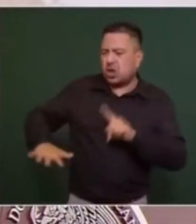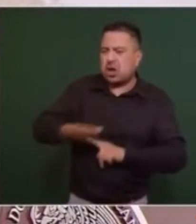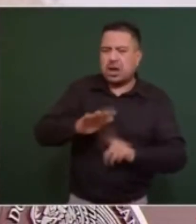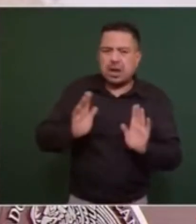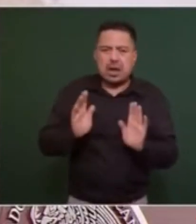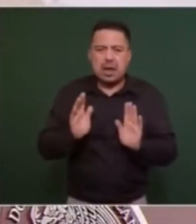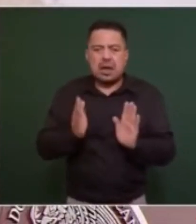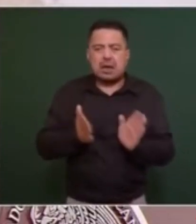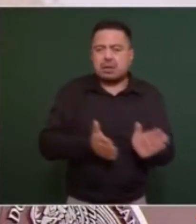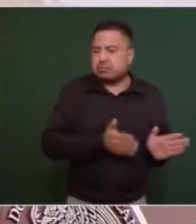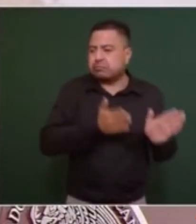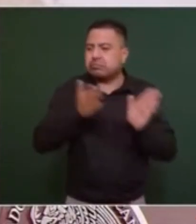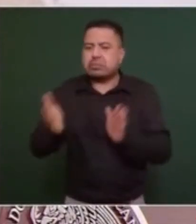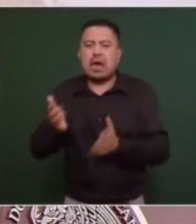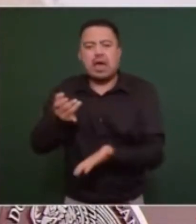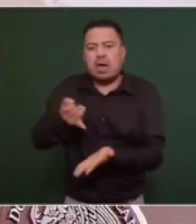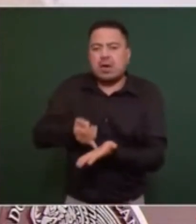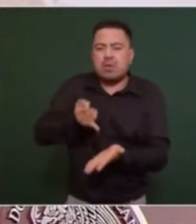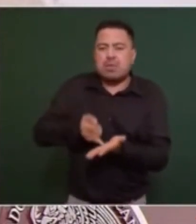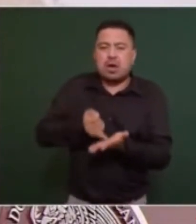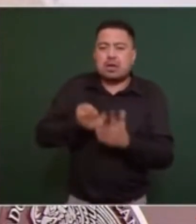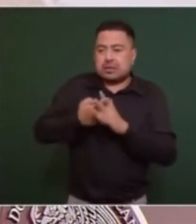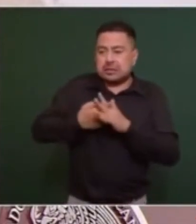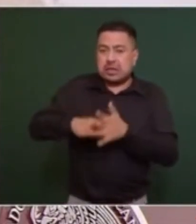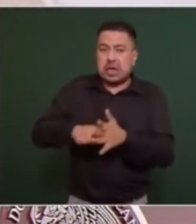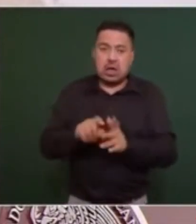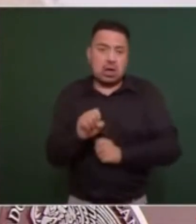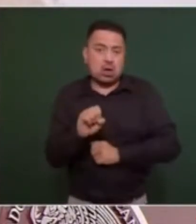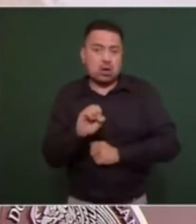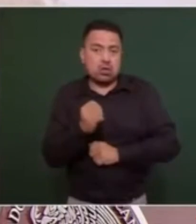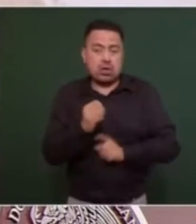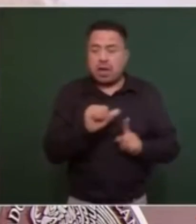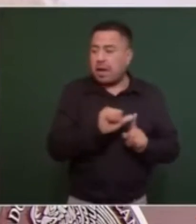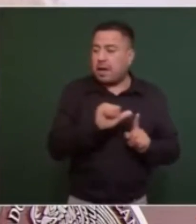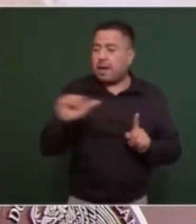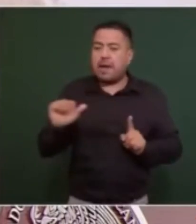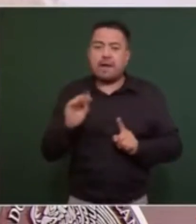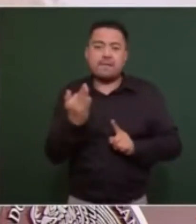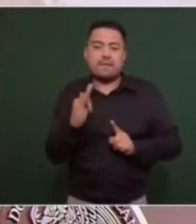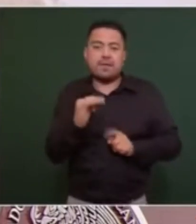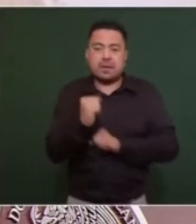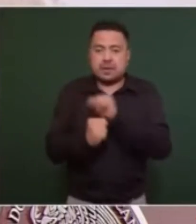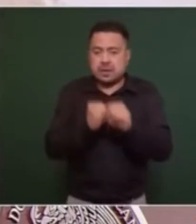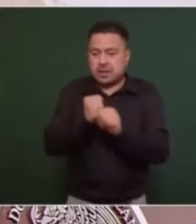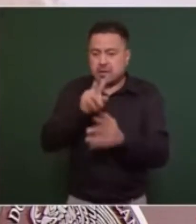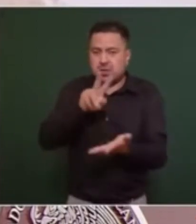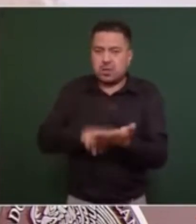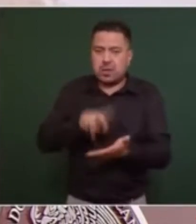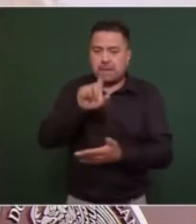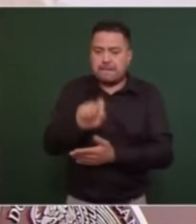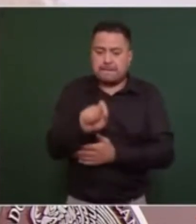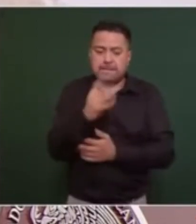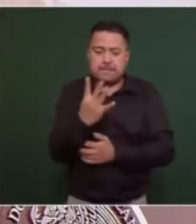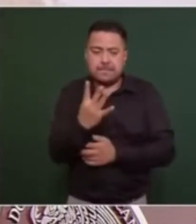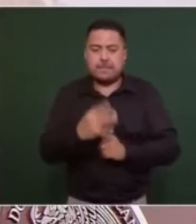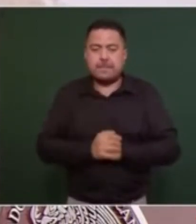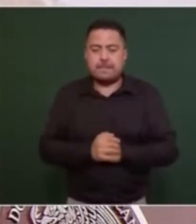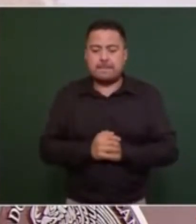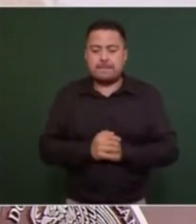exención de impuestos a partir de octubre hasta febrero de 2024. También